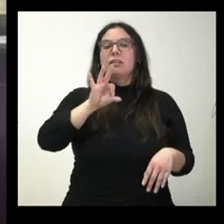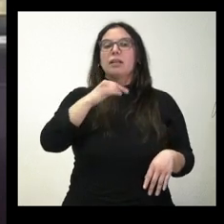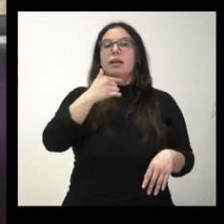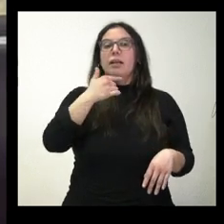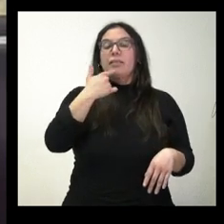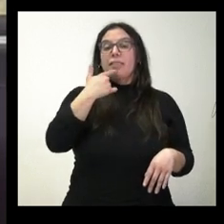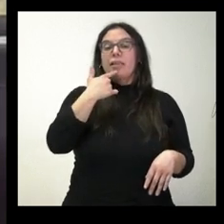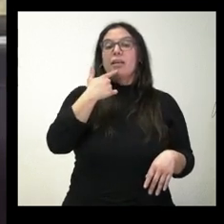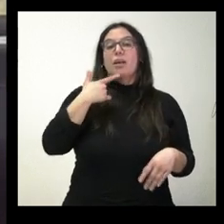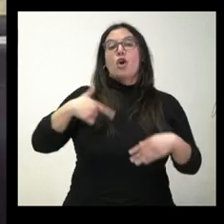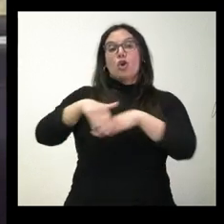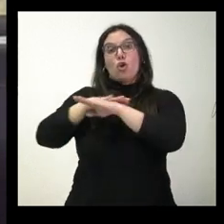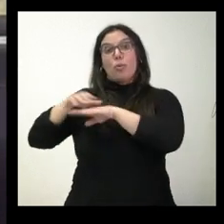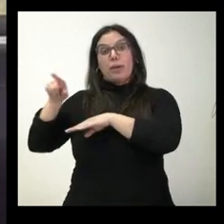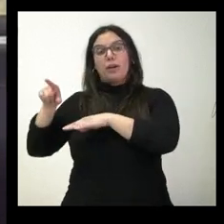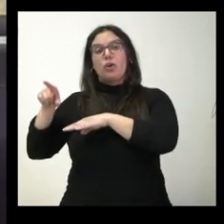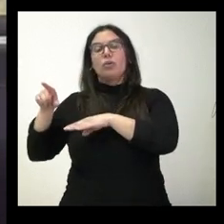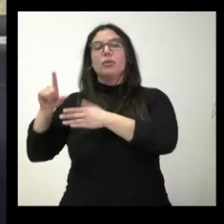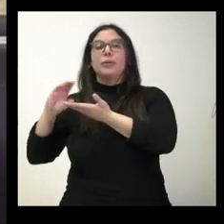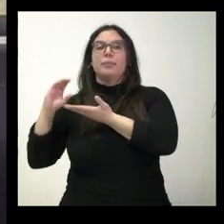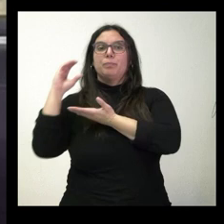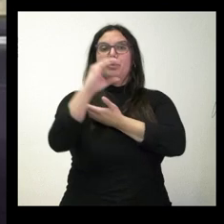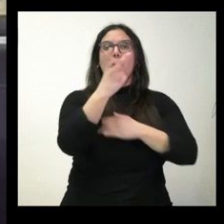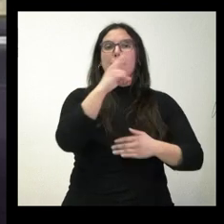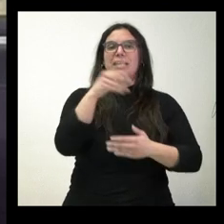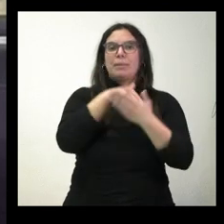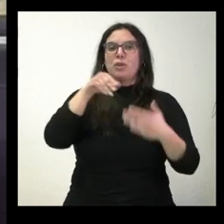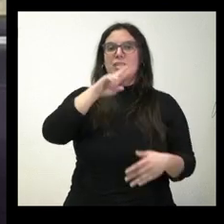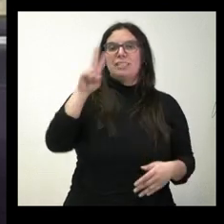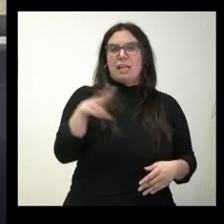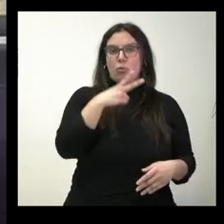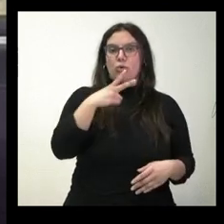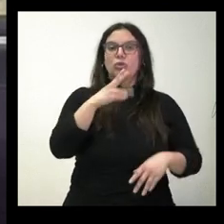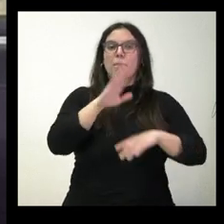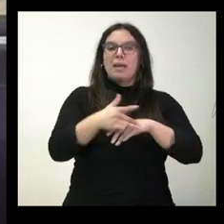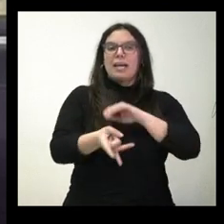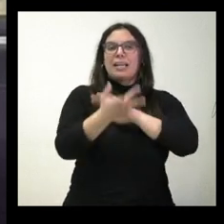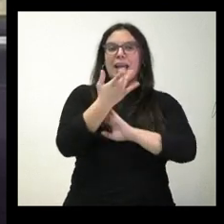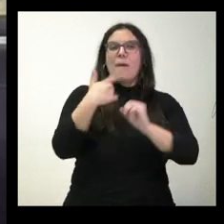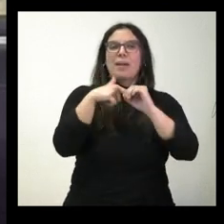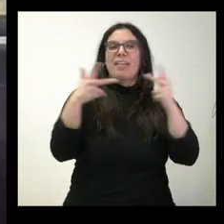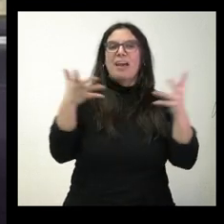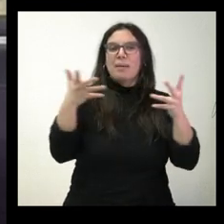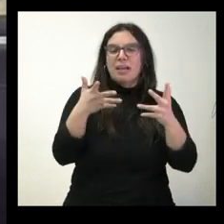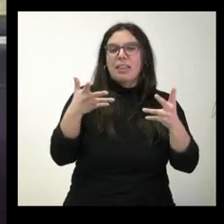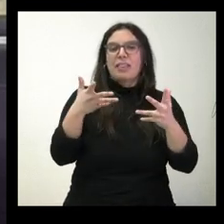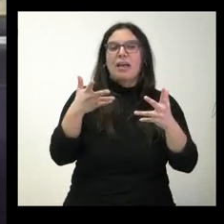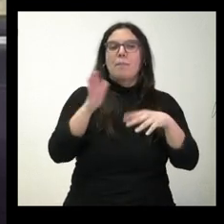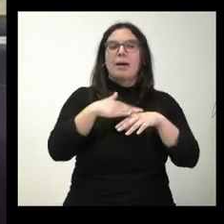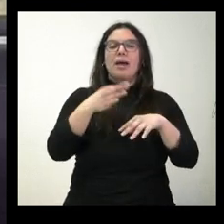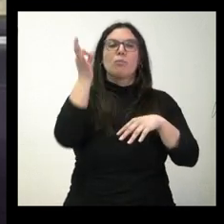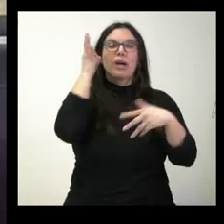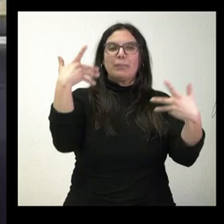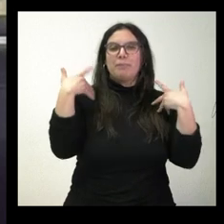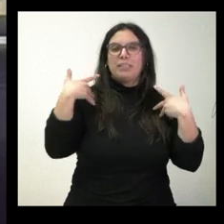comentaba que el Gobierno había transferido a la Junta de Castilla y León 20 millones de euros para poner en marcha esas plazas de emergencia para víctimas de violencia